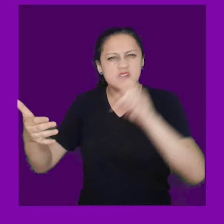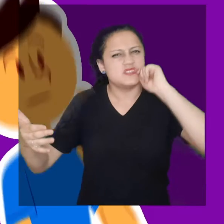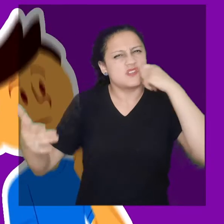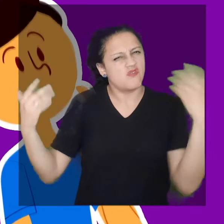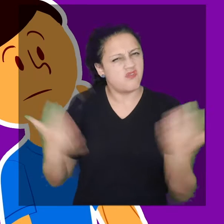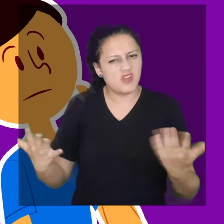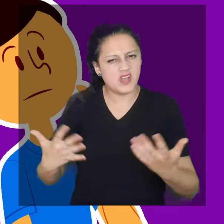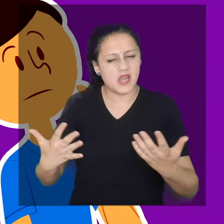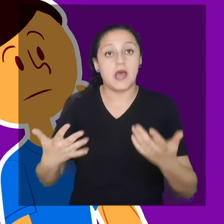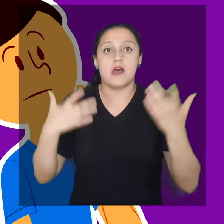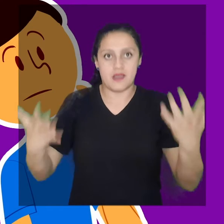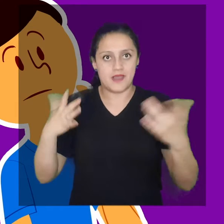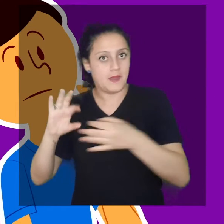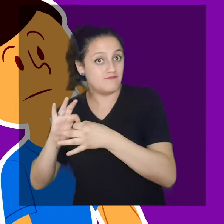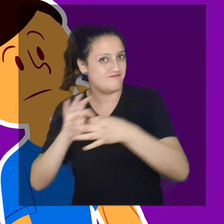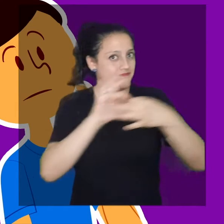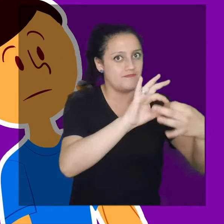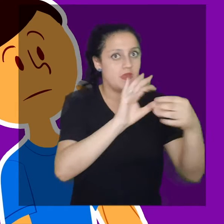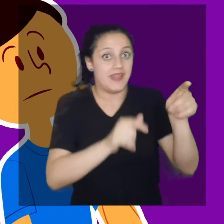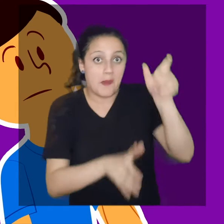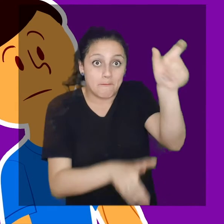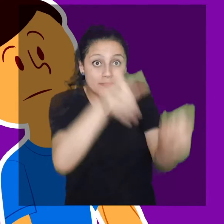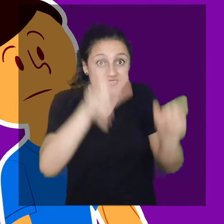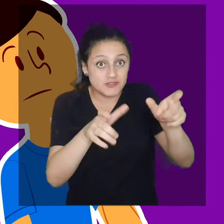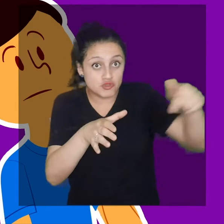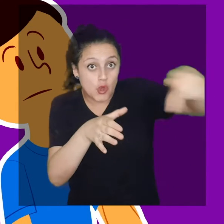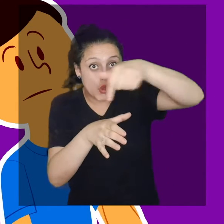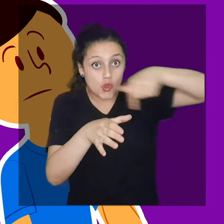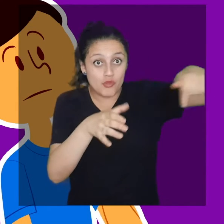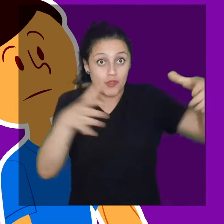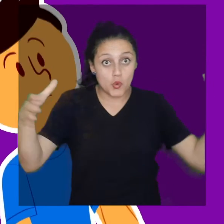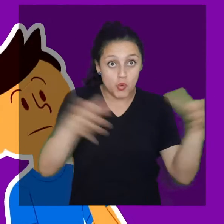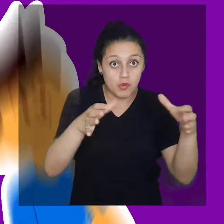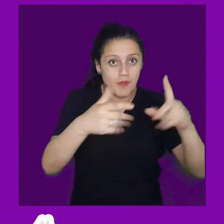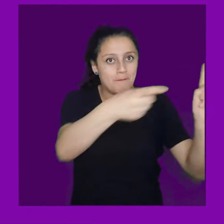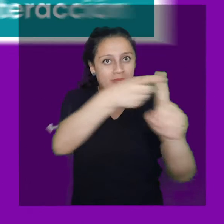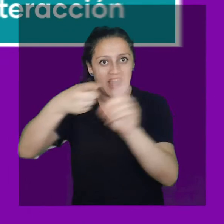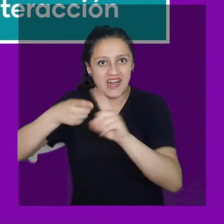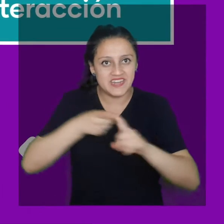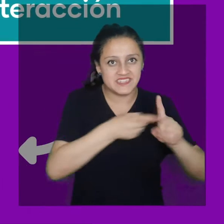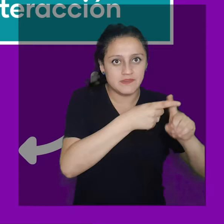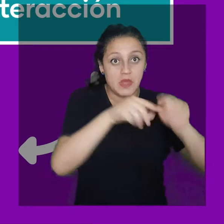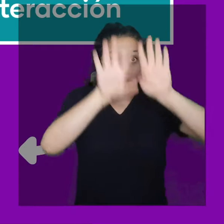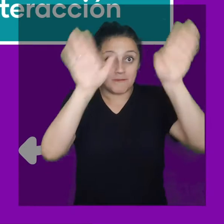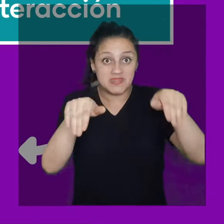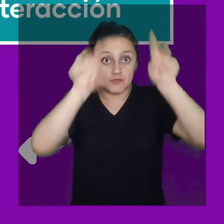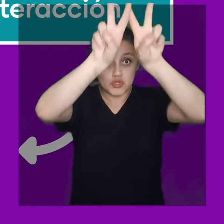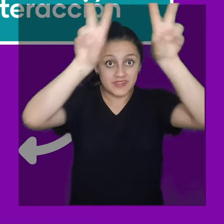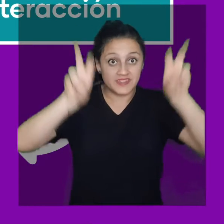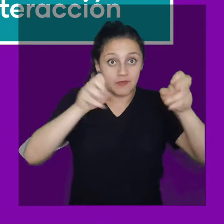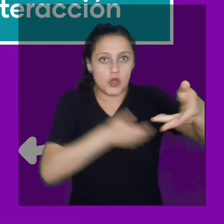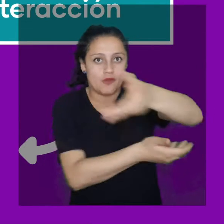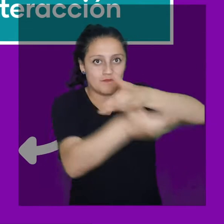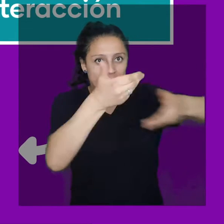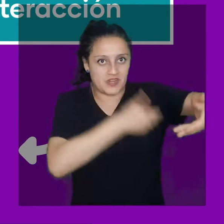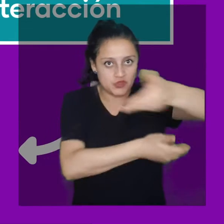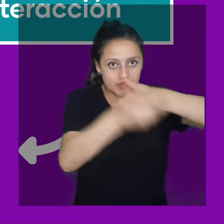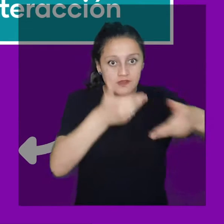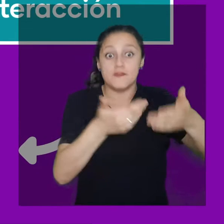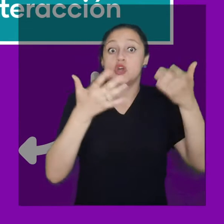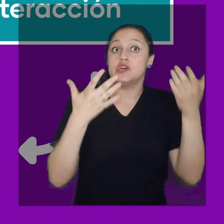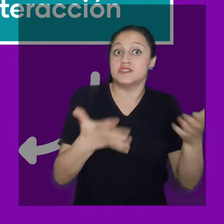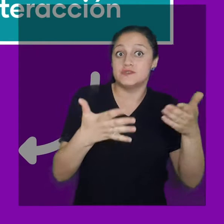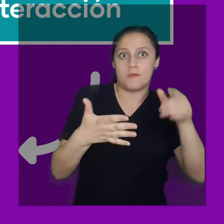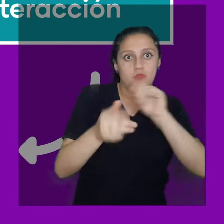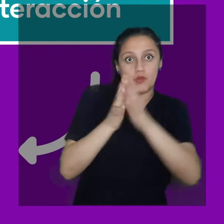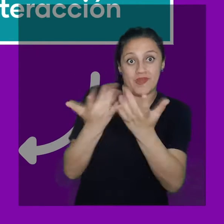¿Qué es la lectura colectiva? Es aquella en la que se trabajan aspectos como la participación y la interacción dentro de un